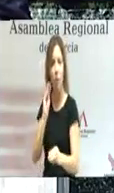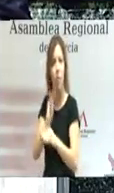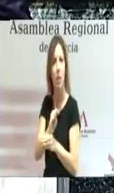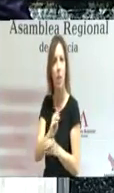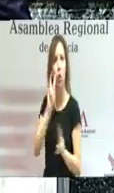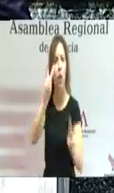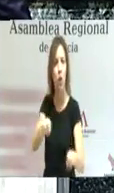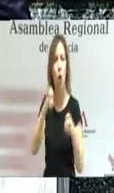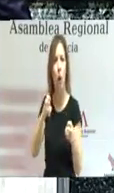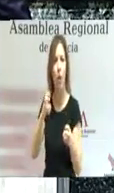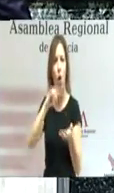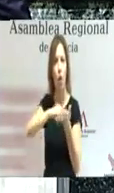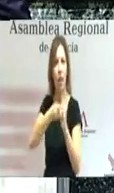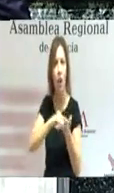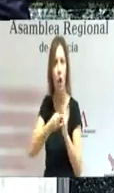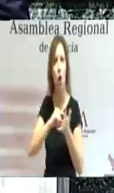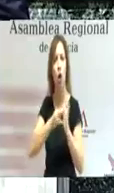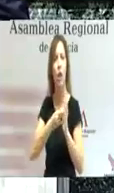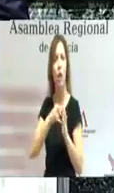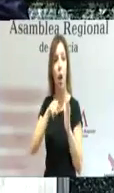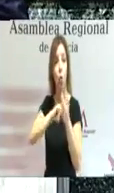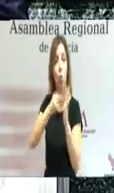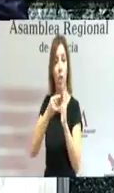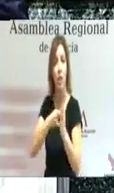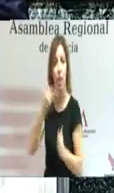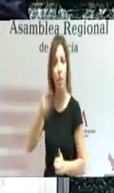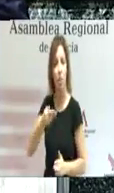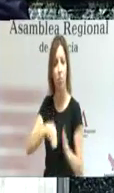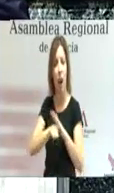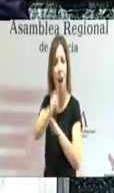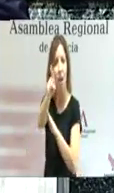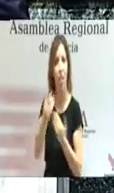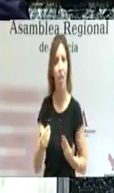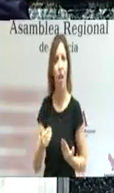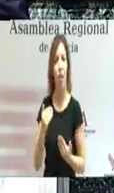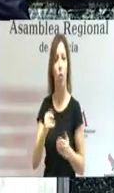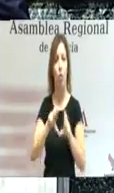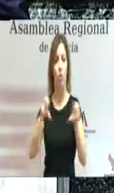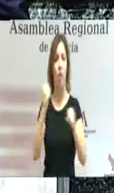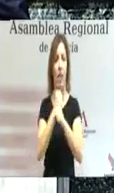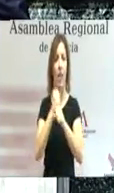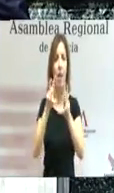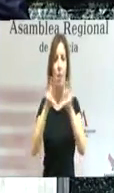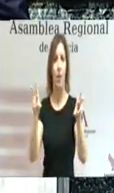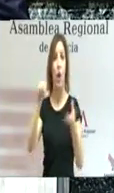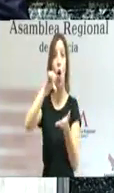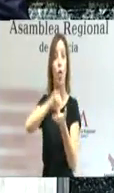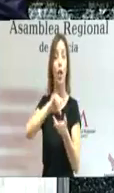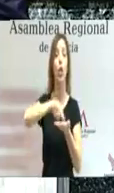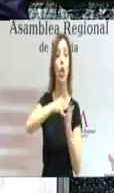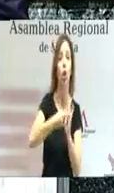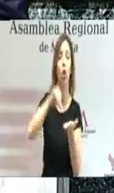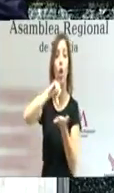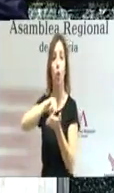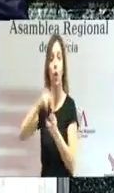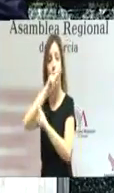y en un avanzado sistema de infraestructuras empresariales como son los centros tecnológicos y los centros europeos de